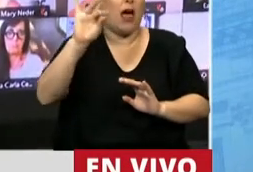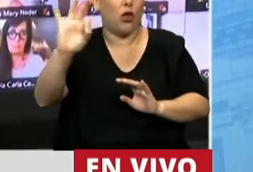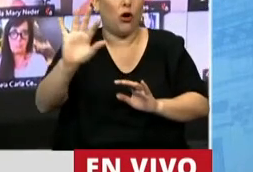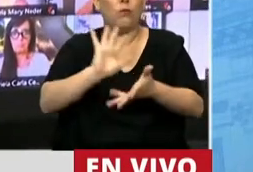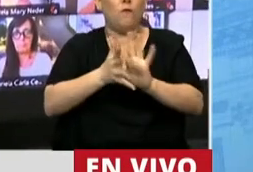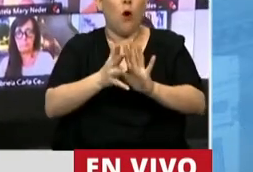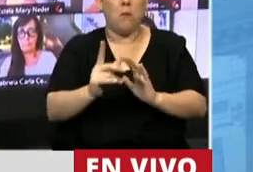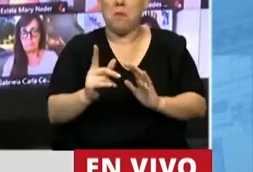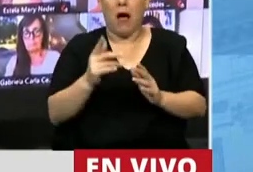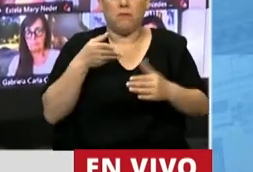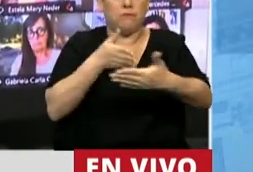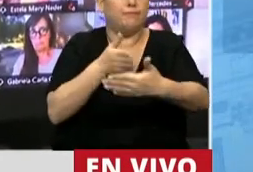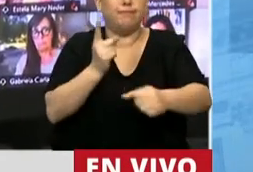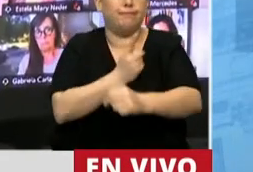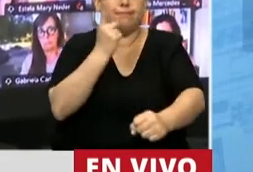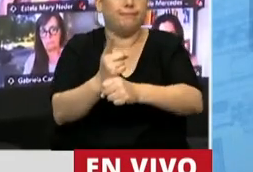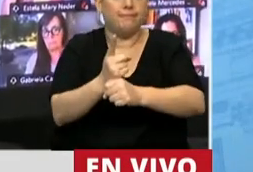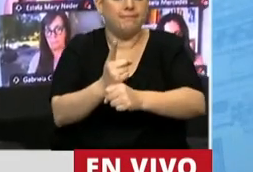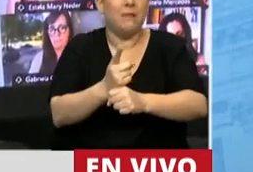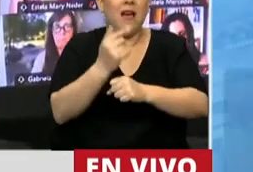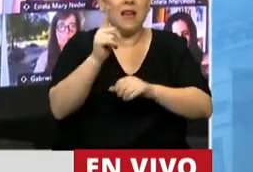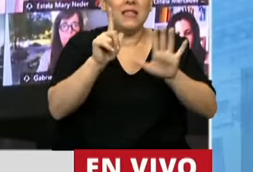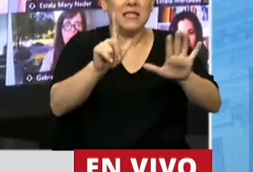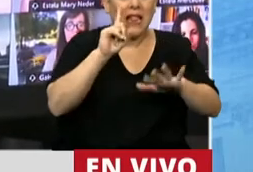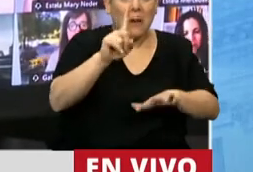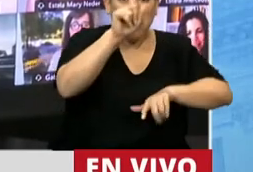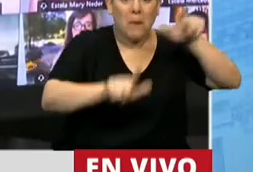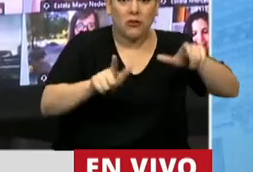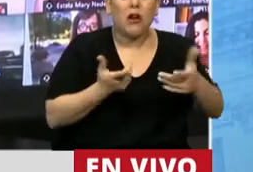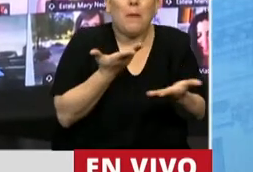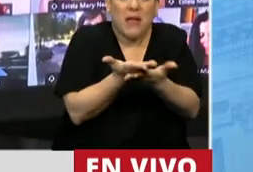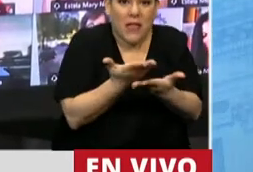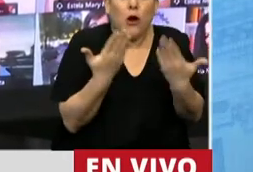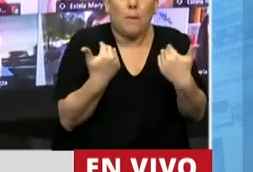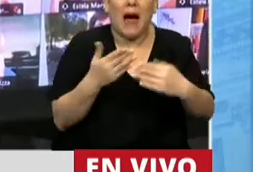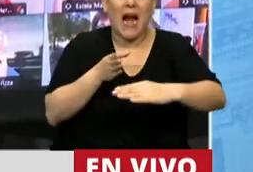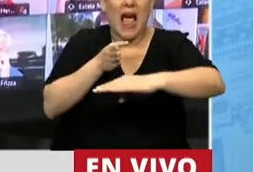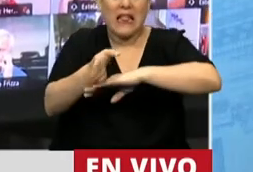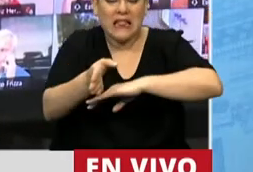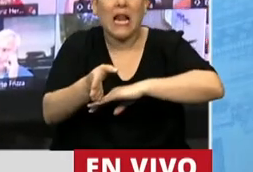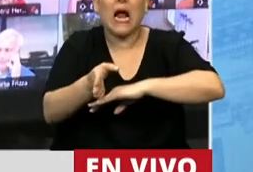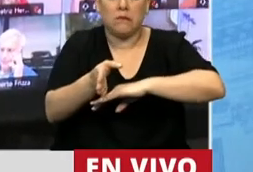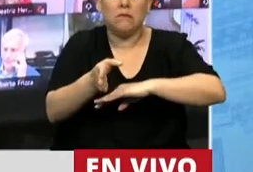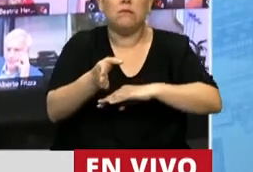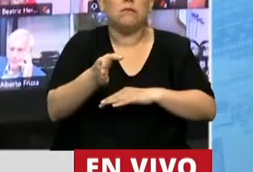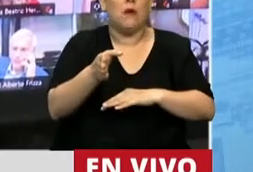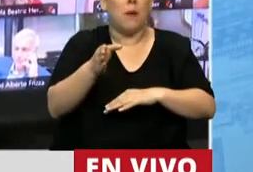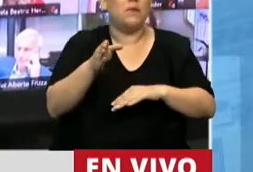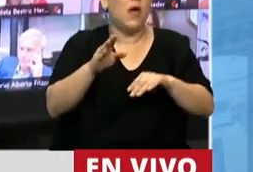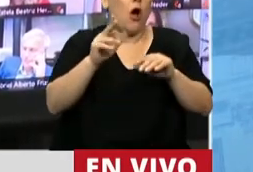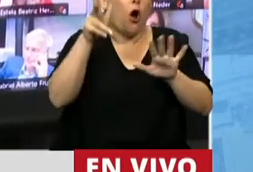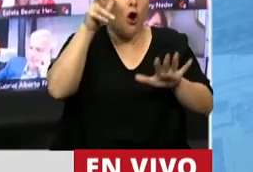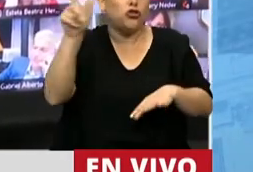13.000 formoseños que solicitaron hay 7.500 varados. Si usted hace una cuenta de cuántos 18